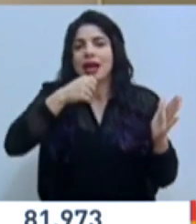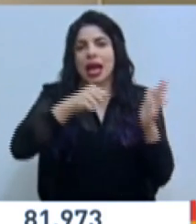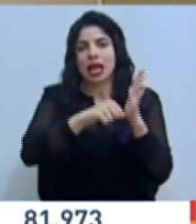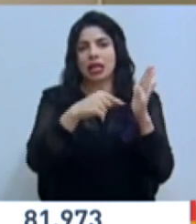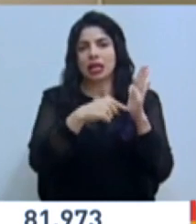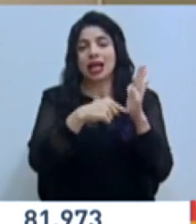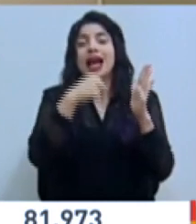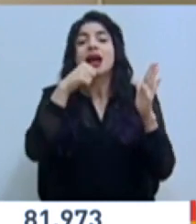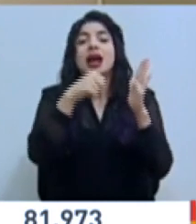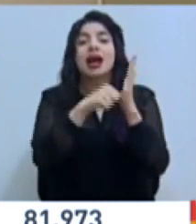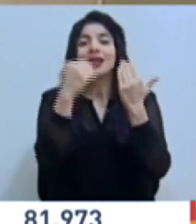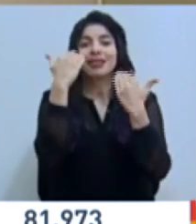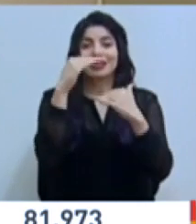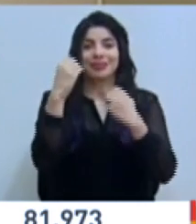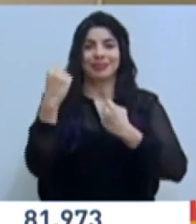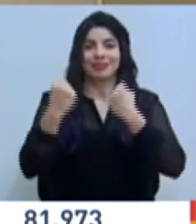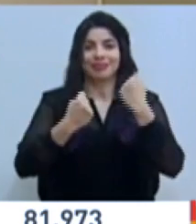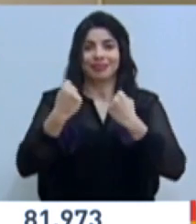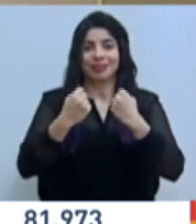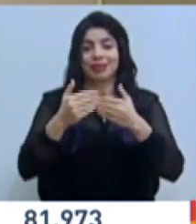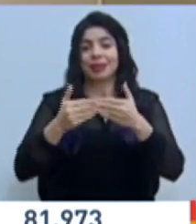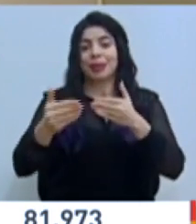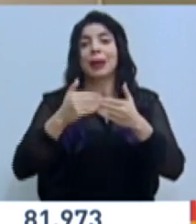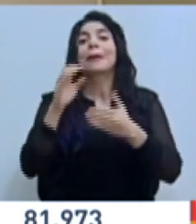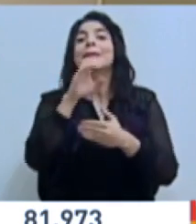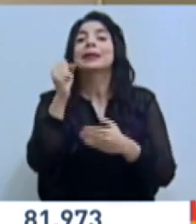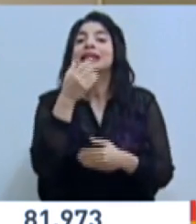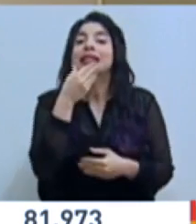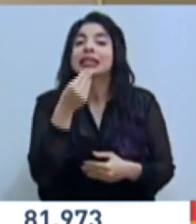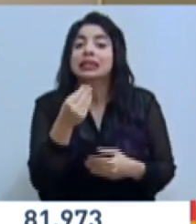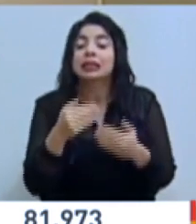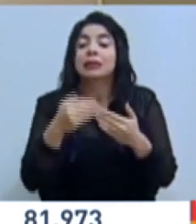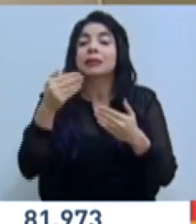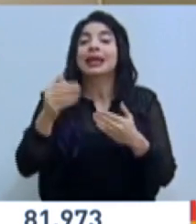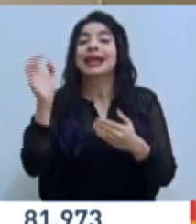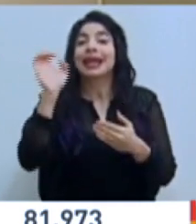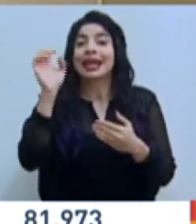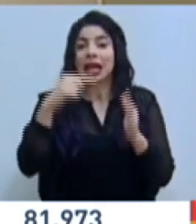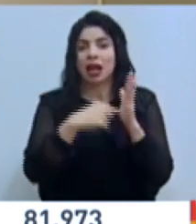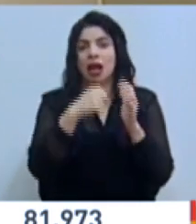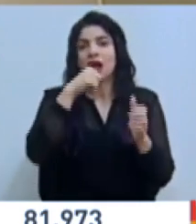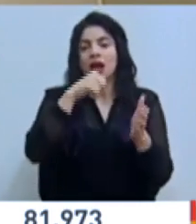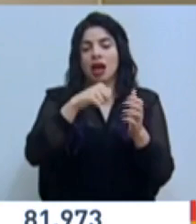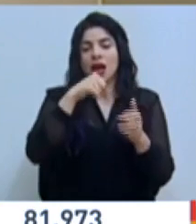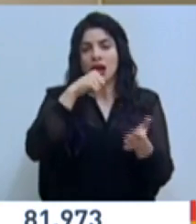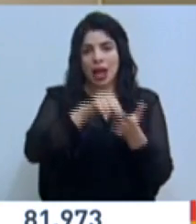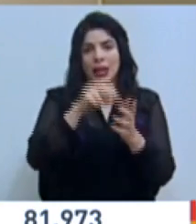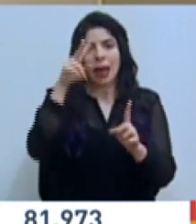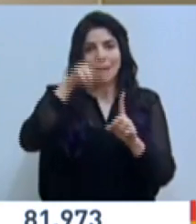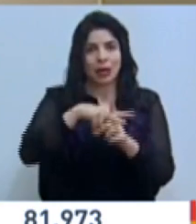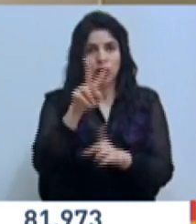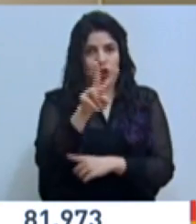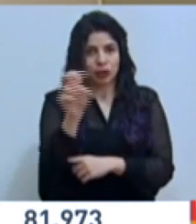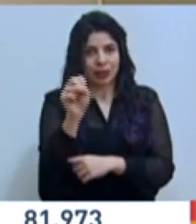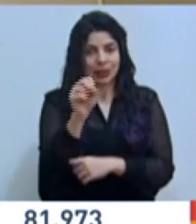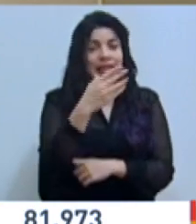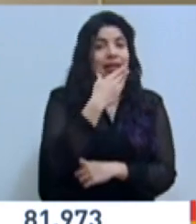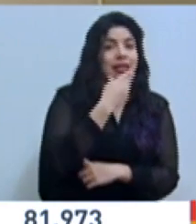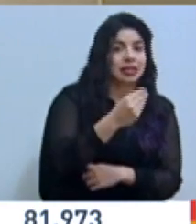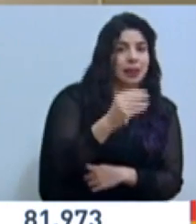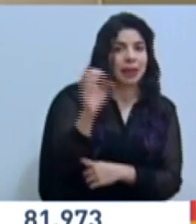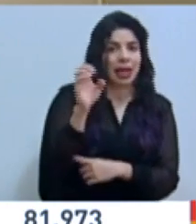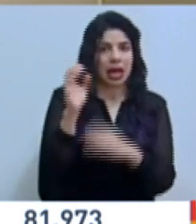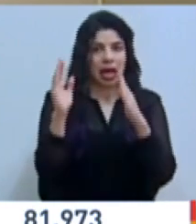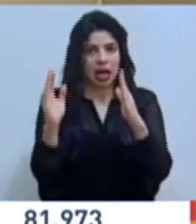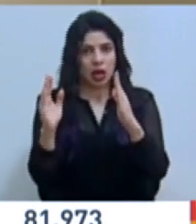la restricción vehicular que va a regir durante el mes de diciembre y durante el mes de enero esta carta para poder desarrollar las actividades